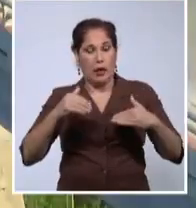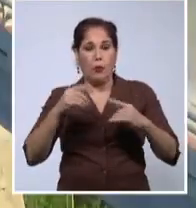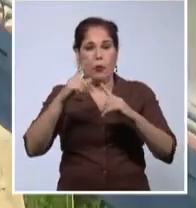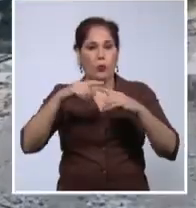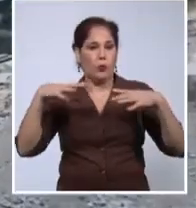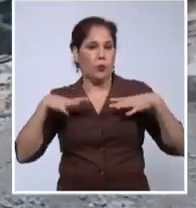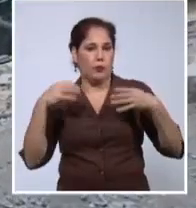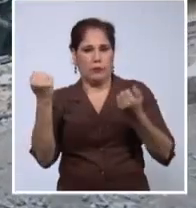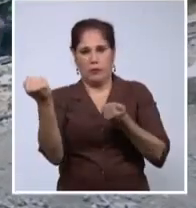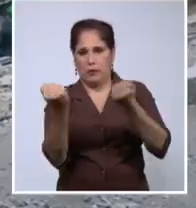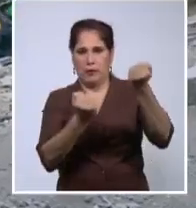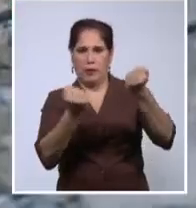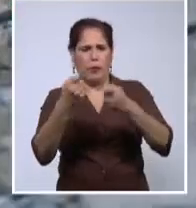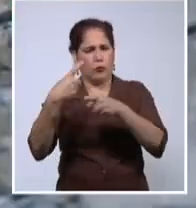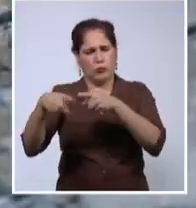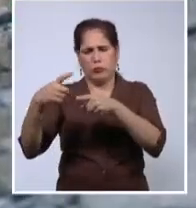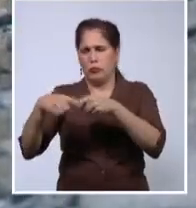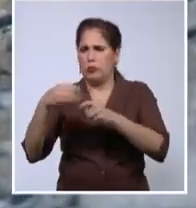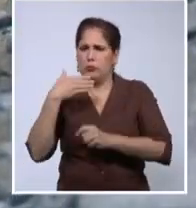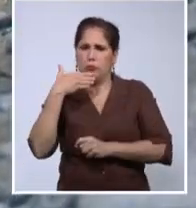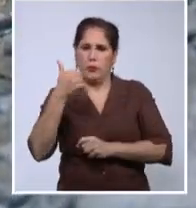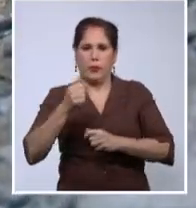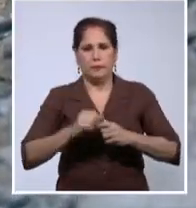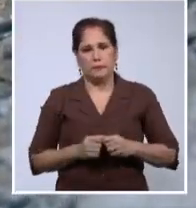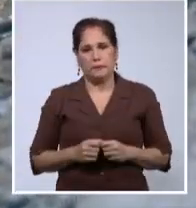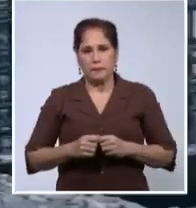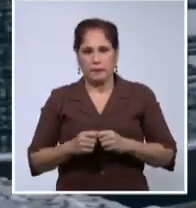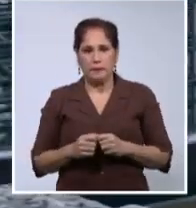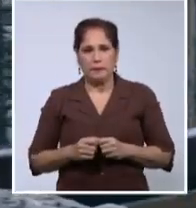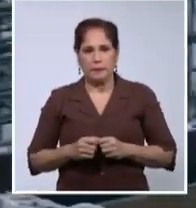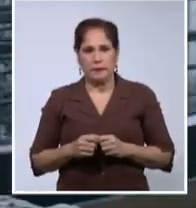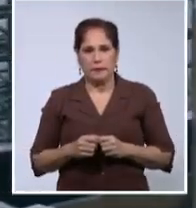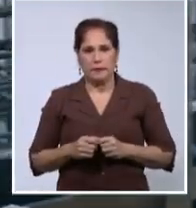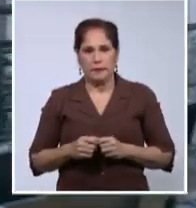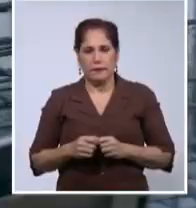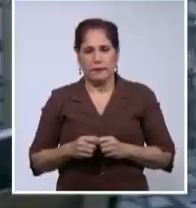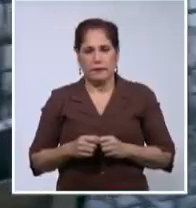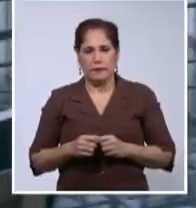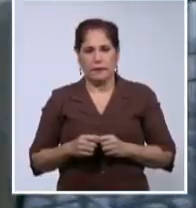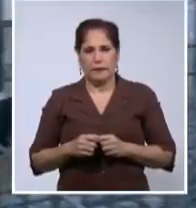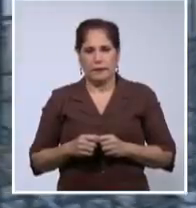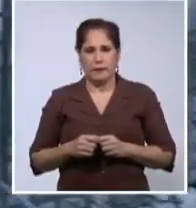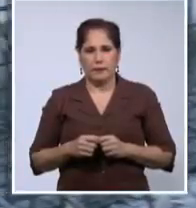transporte, entre otras. Sin Castillo, Sistema Informativo de la Televisión Cubana.